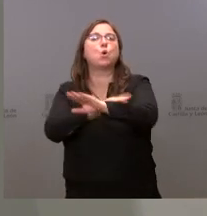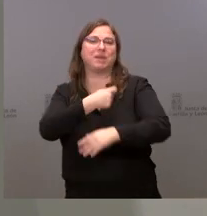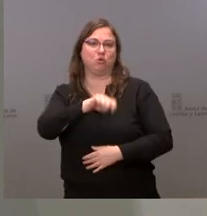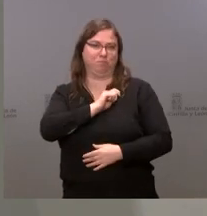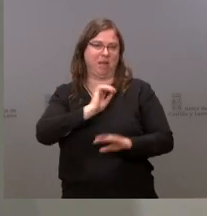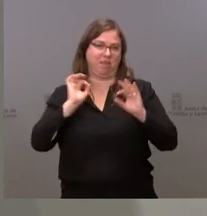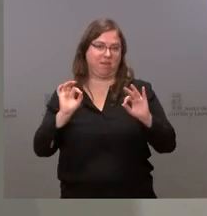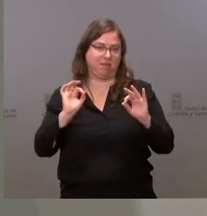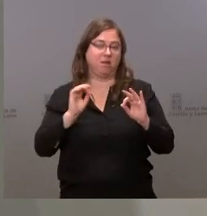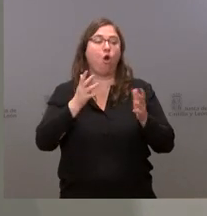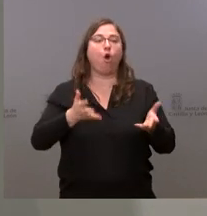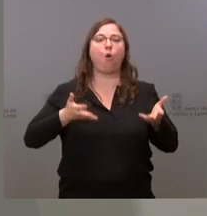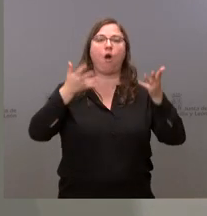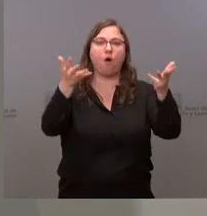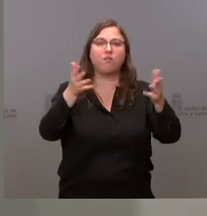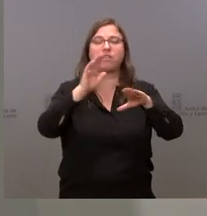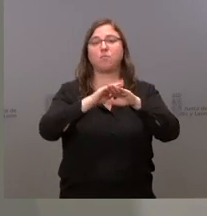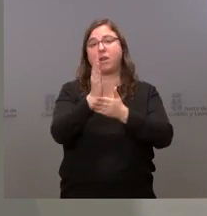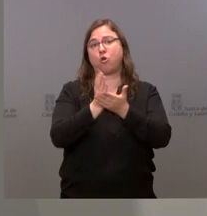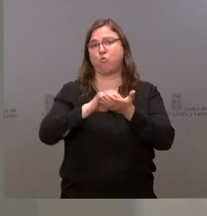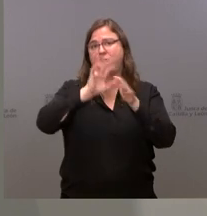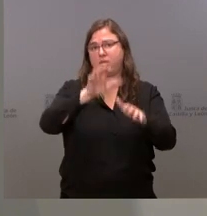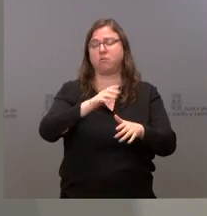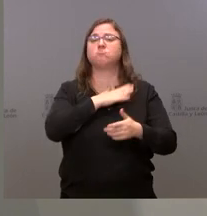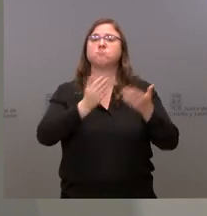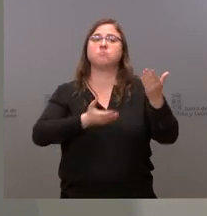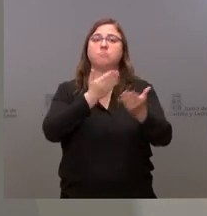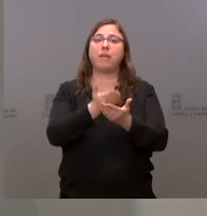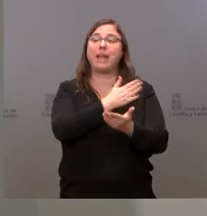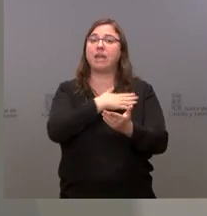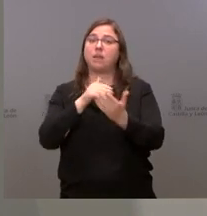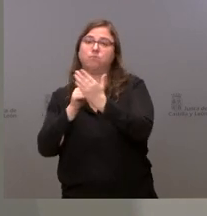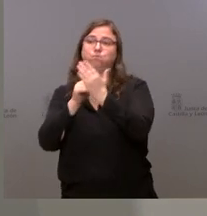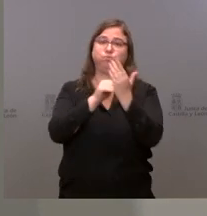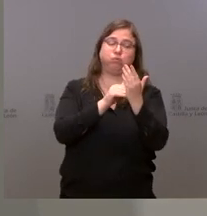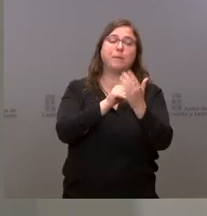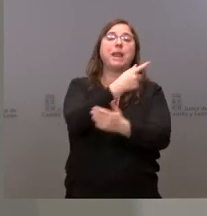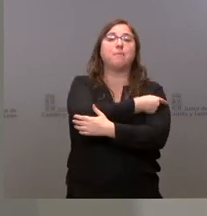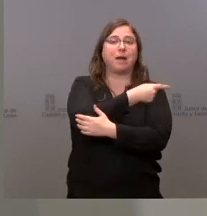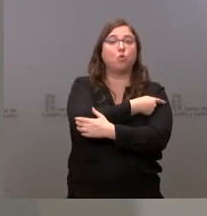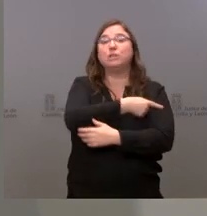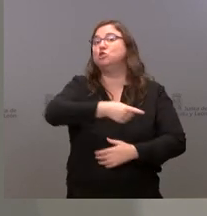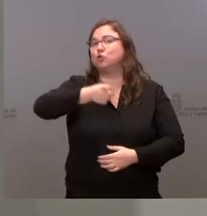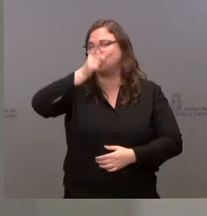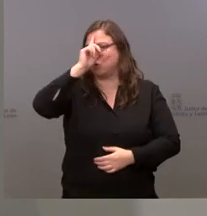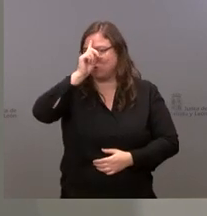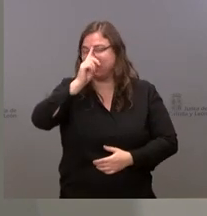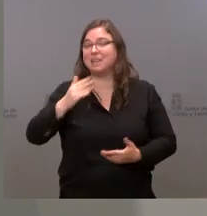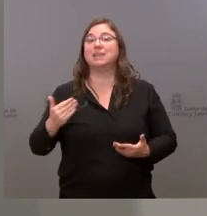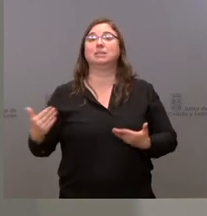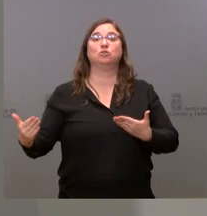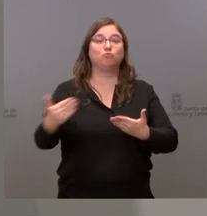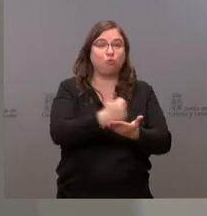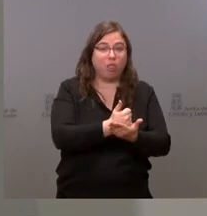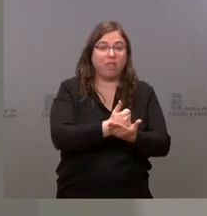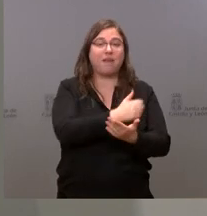ofrecía a las comunidades autónomas que pudieran solicitar esas unidades móviles. Yo no sé si todas las comunidades autónomas van a poder o